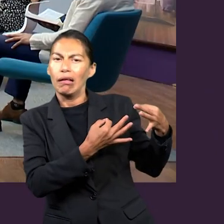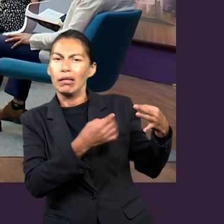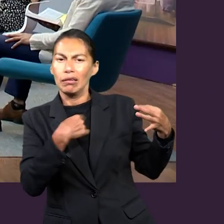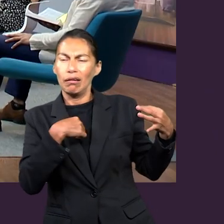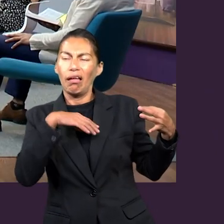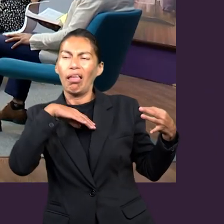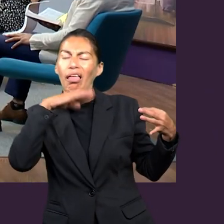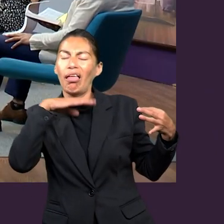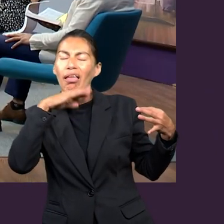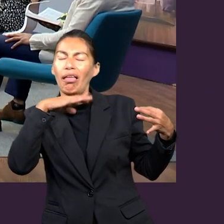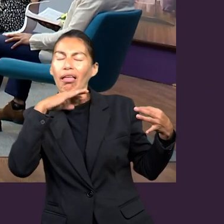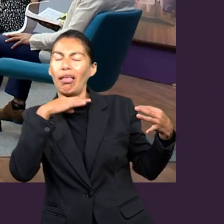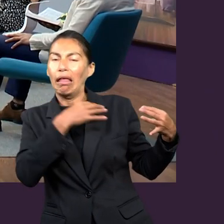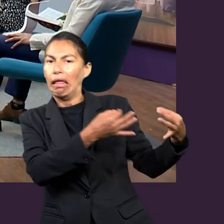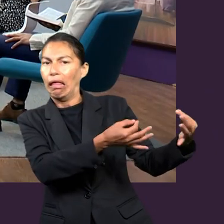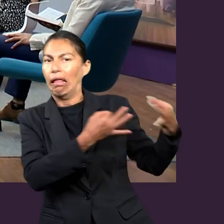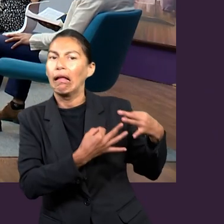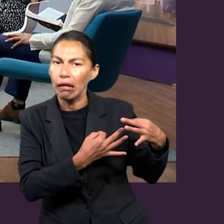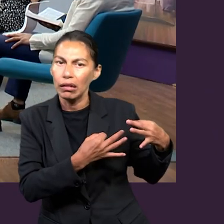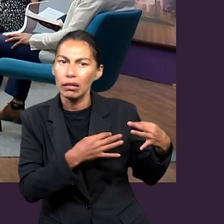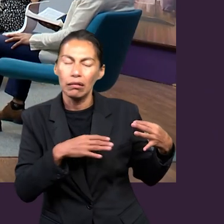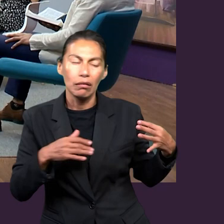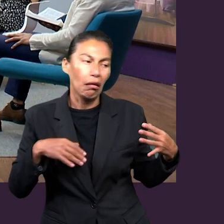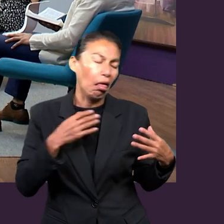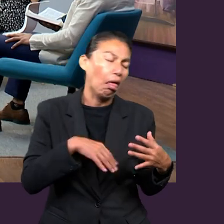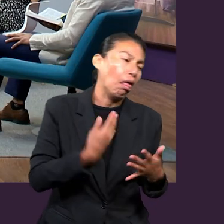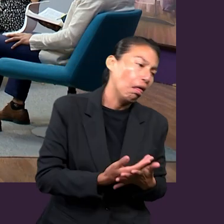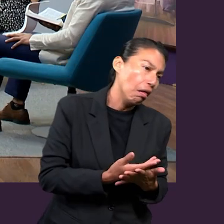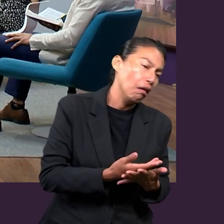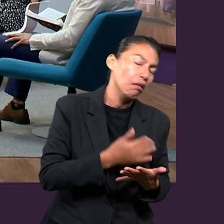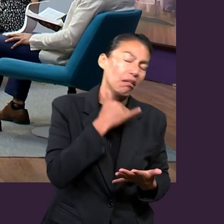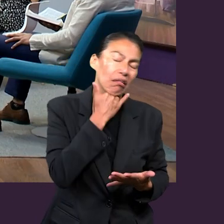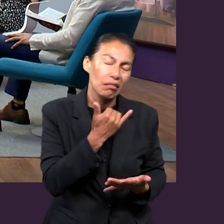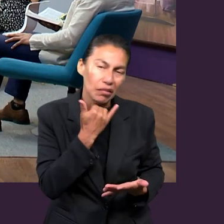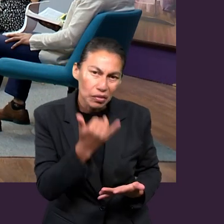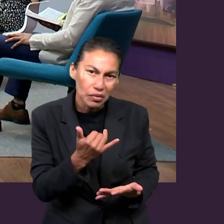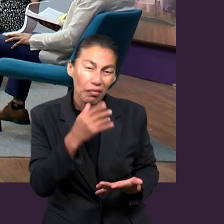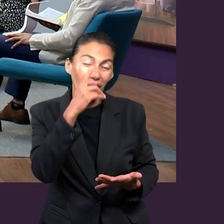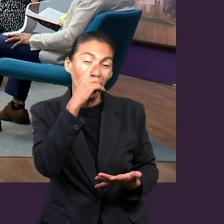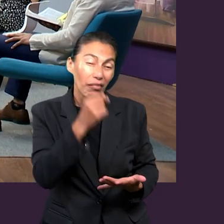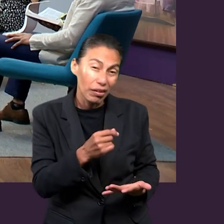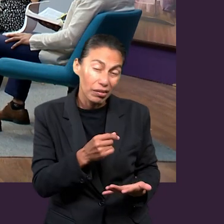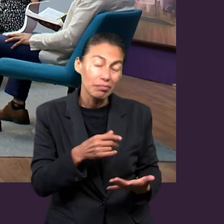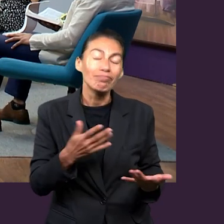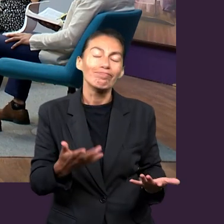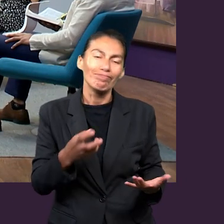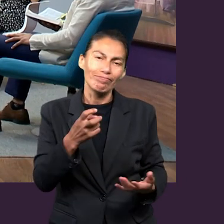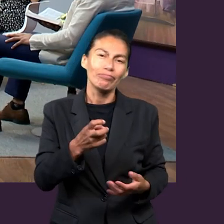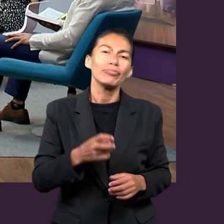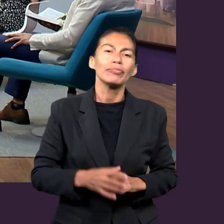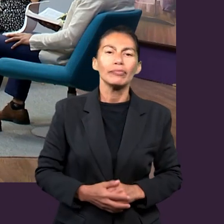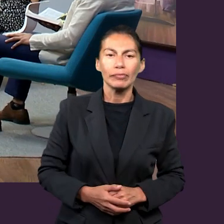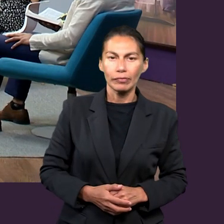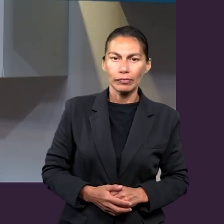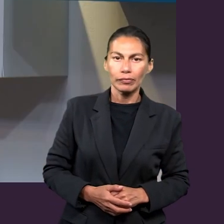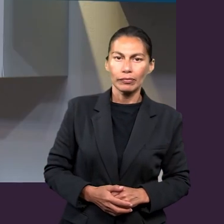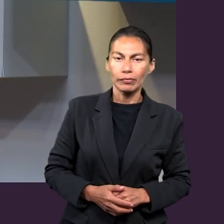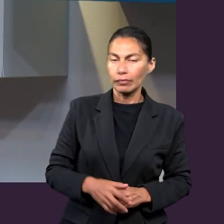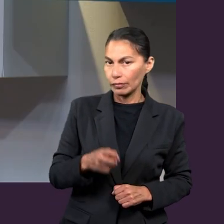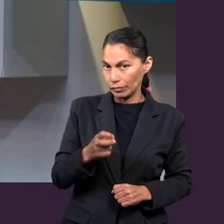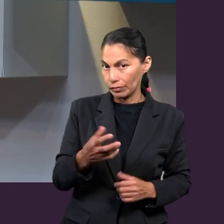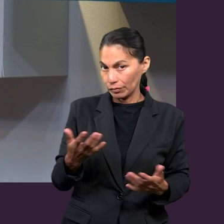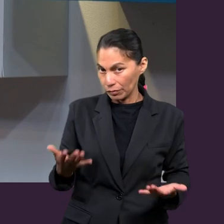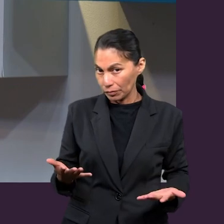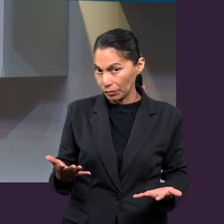hay un momento de relajación, como antes Ismari comentaba, pues es el momento de ponernos una tentación.